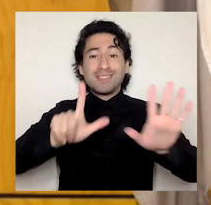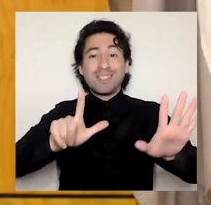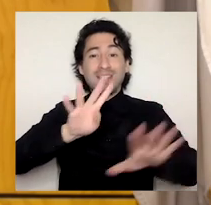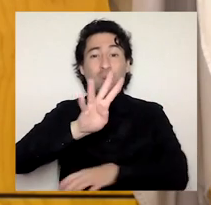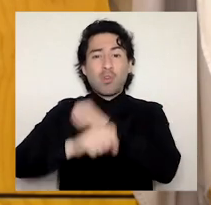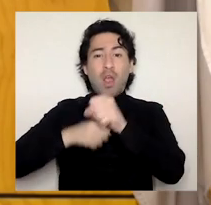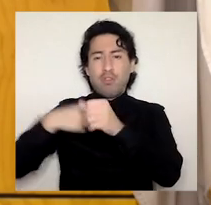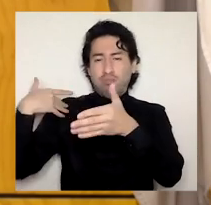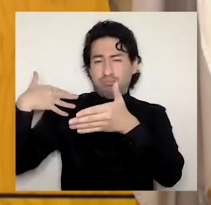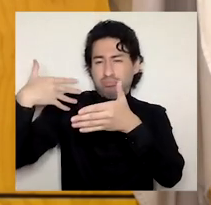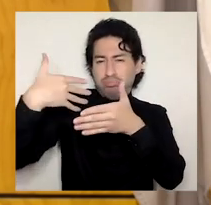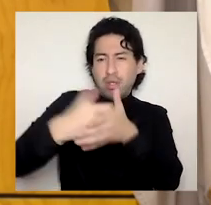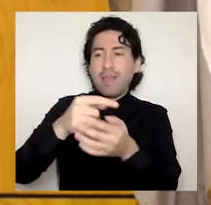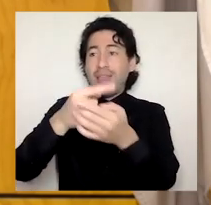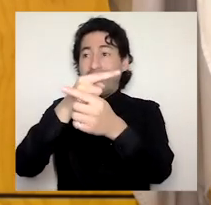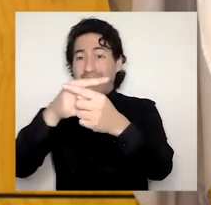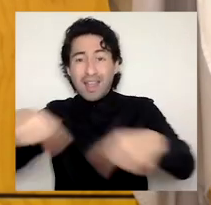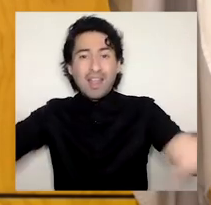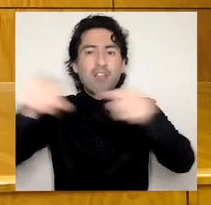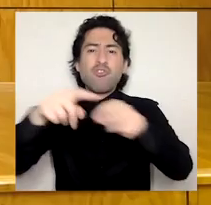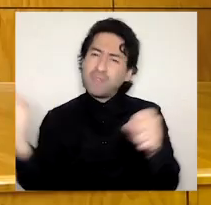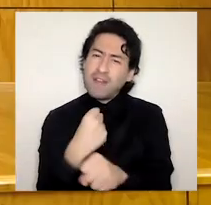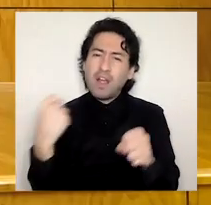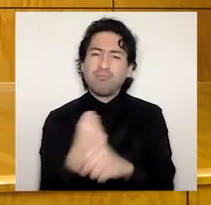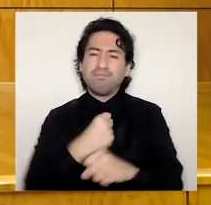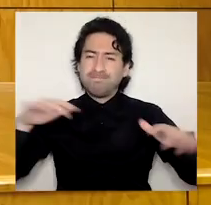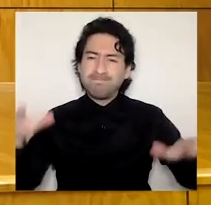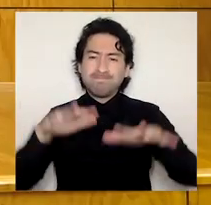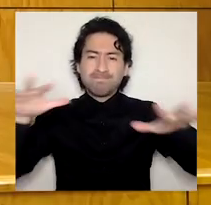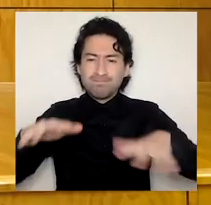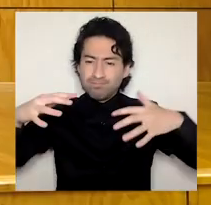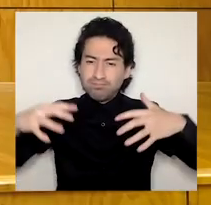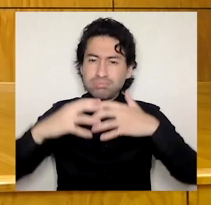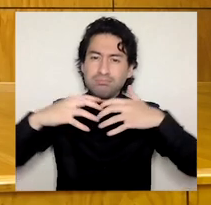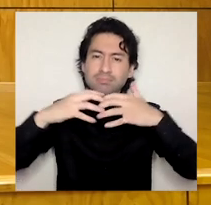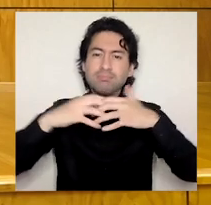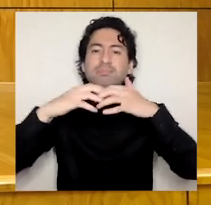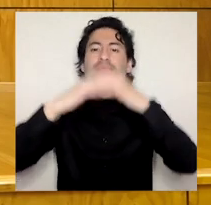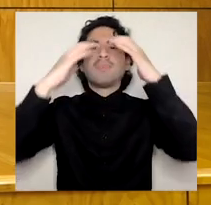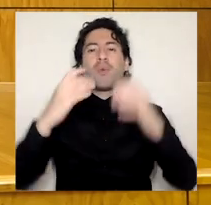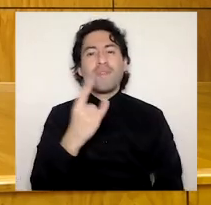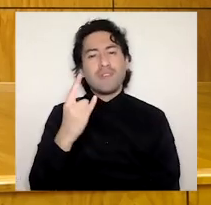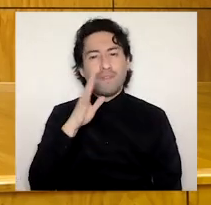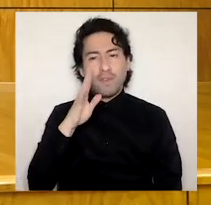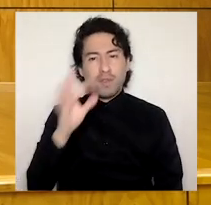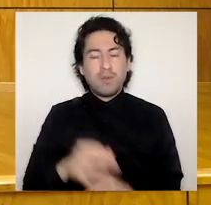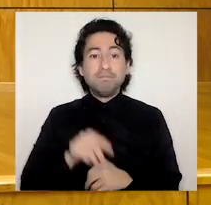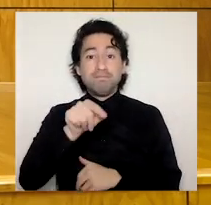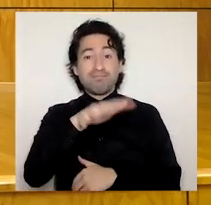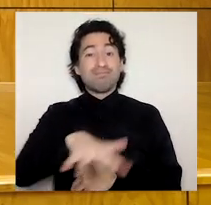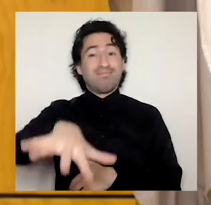forjando nuestra querida Universidad del Bío Bío. En este escenario hoy debemos ser capaces como institución